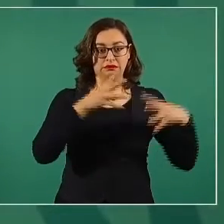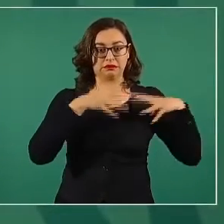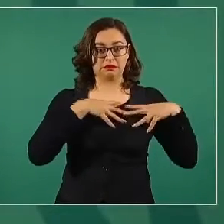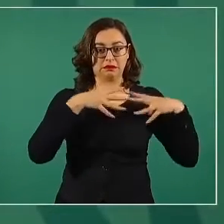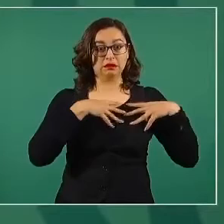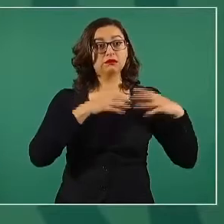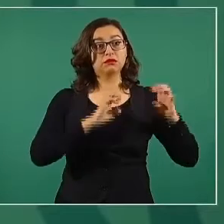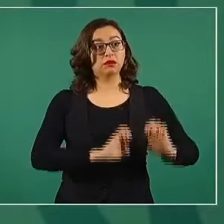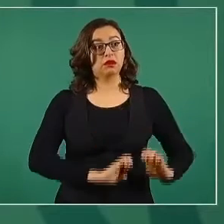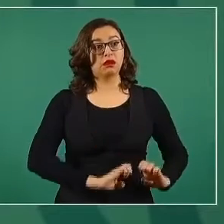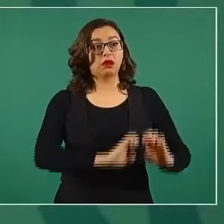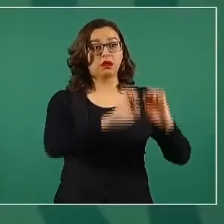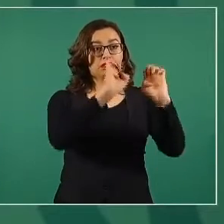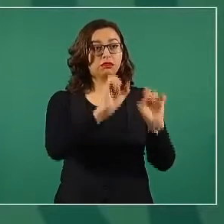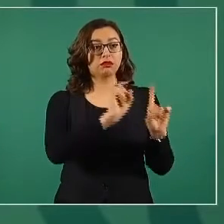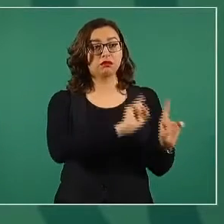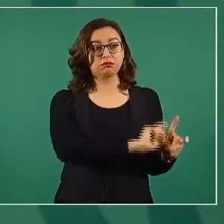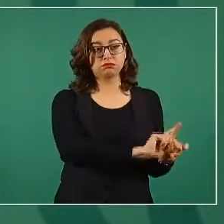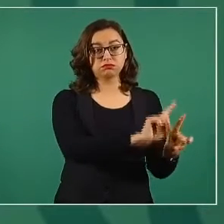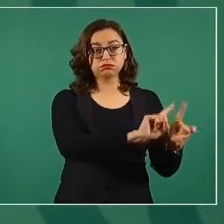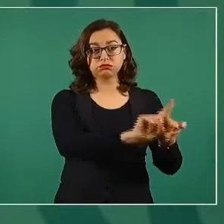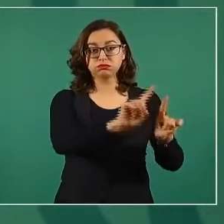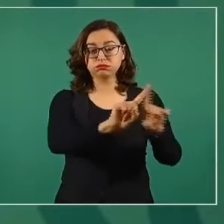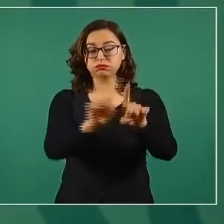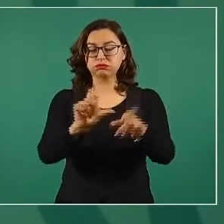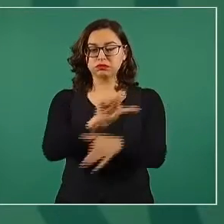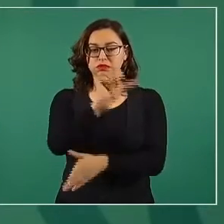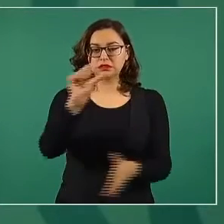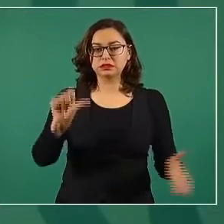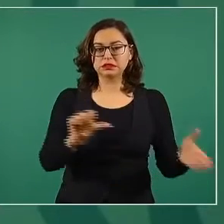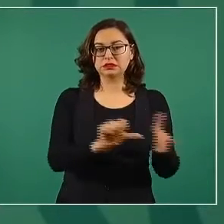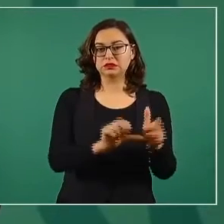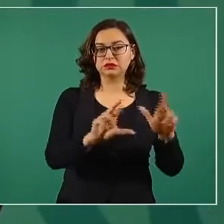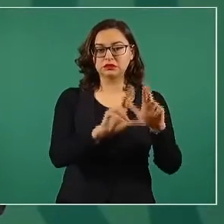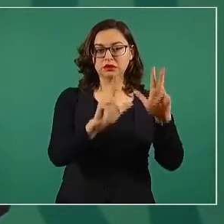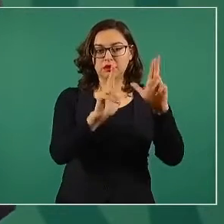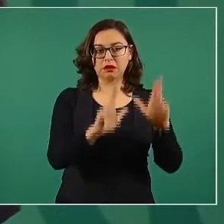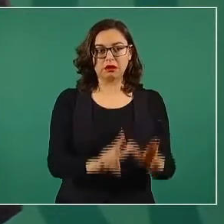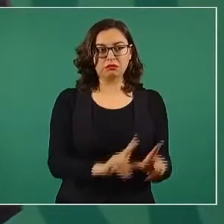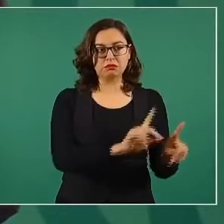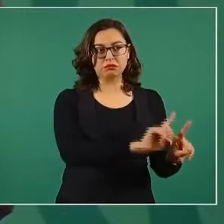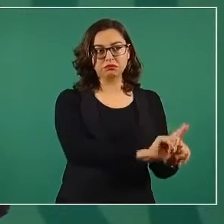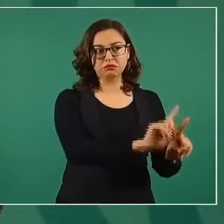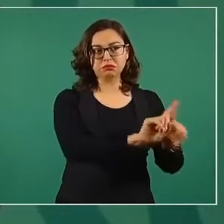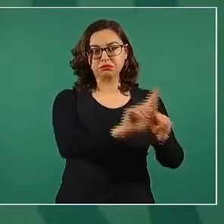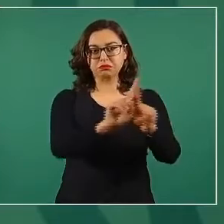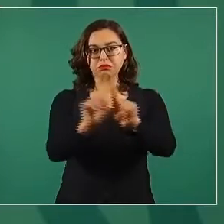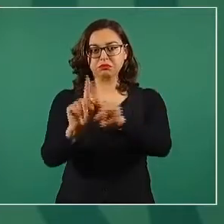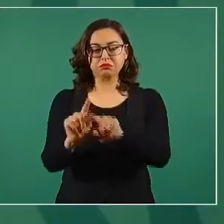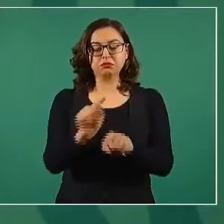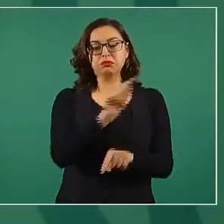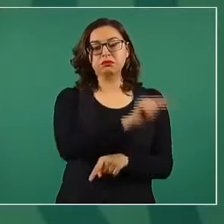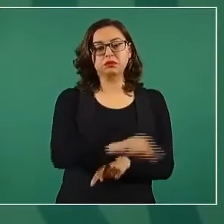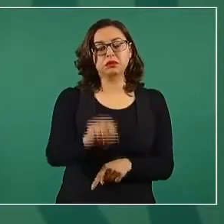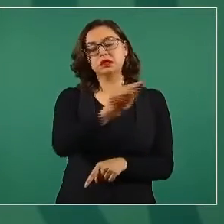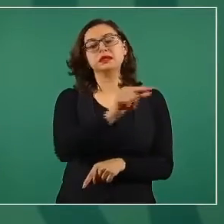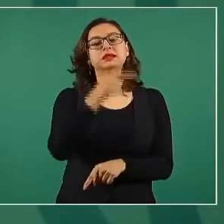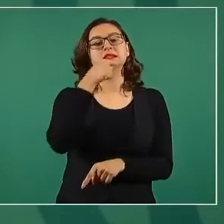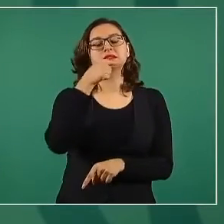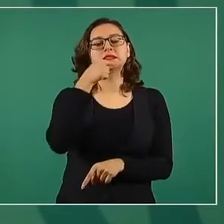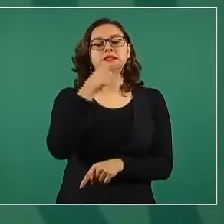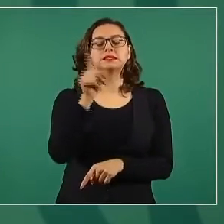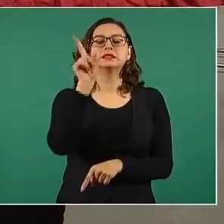de los centros de rehabilitación de Teletón para atender a niñas y a niños